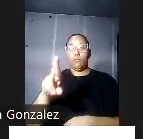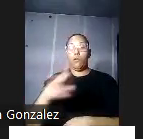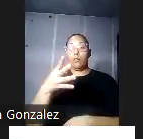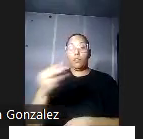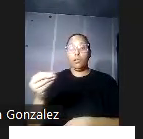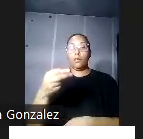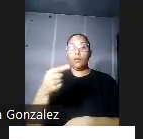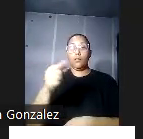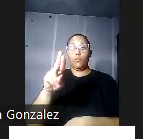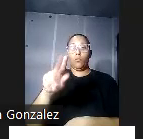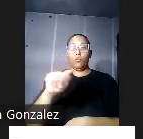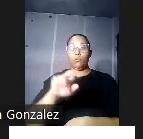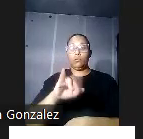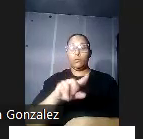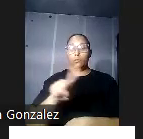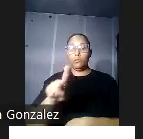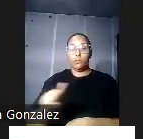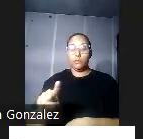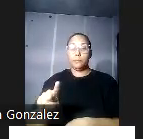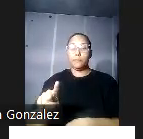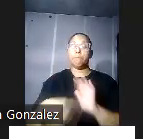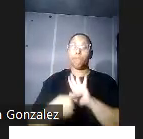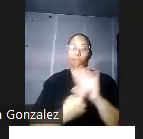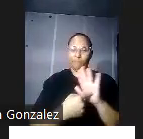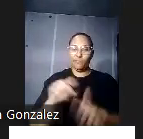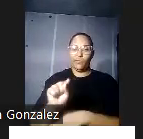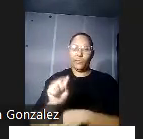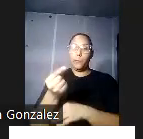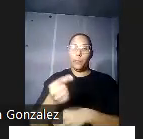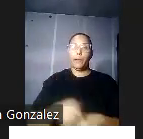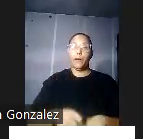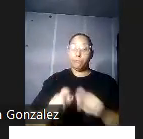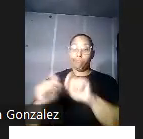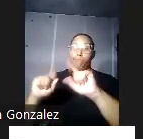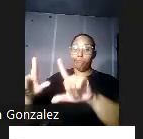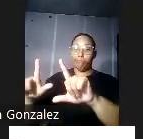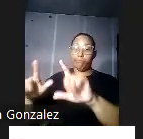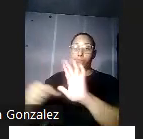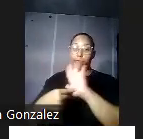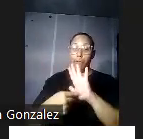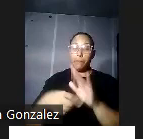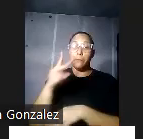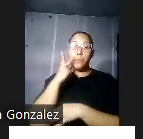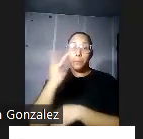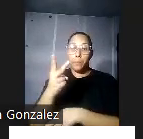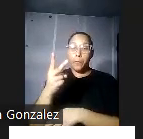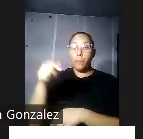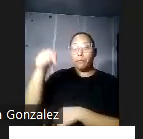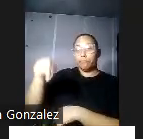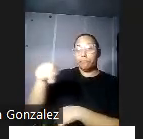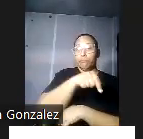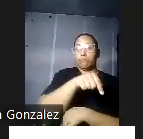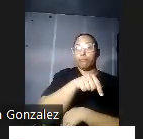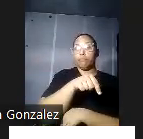Y aquí a continuación tenemos algunas imágenes de esas primeras edificaciones. Aquí vemos el Van Derby de aquí al fondo, a la derecha arriba.